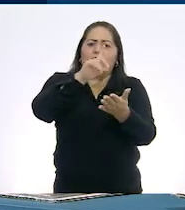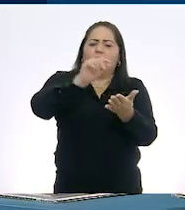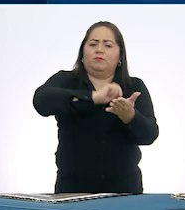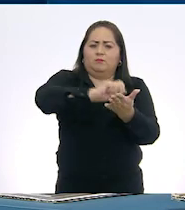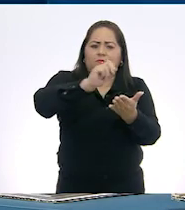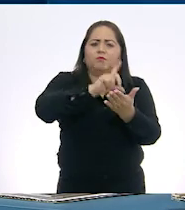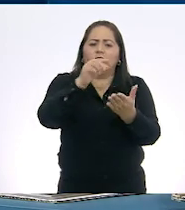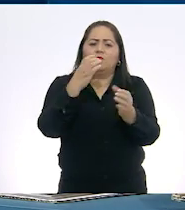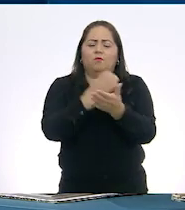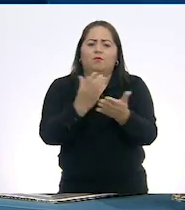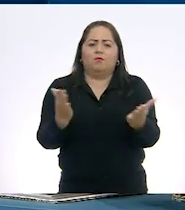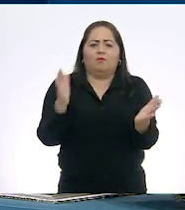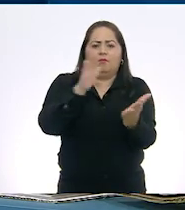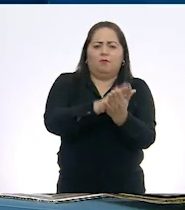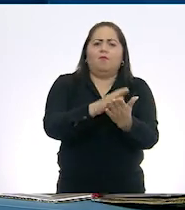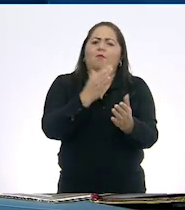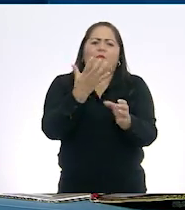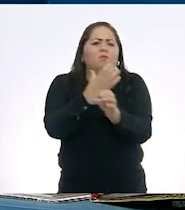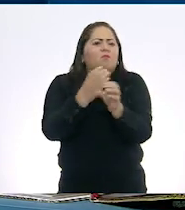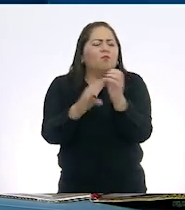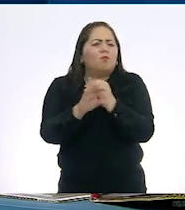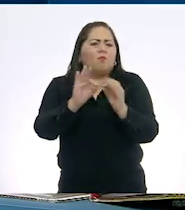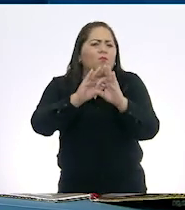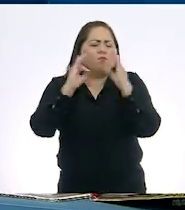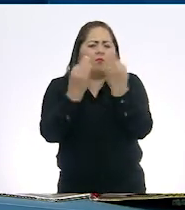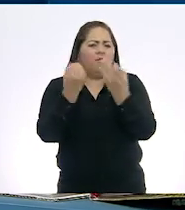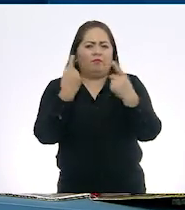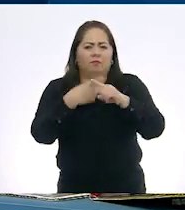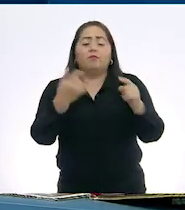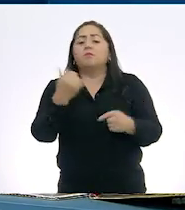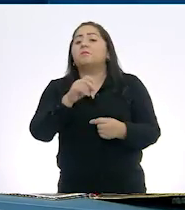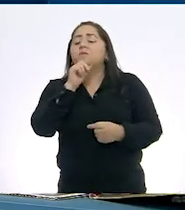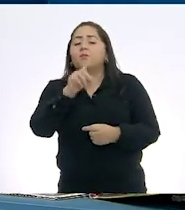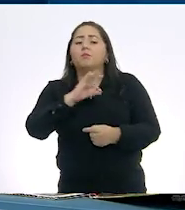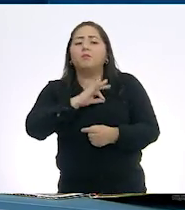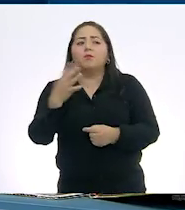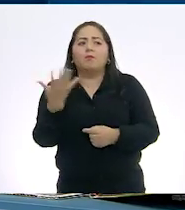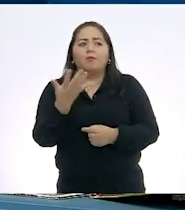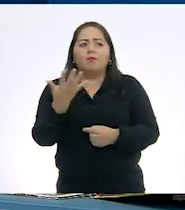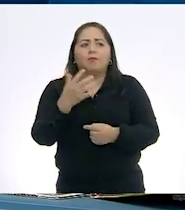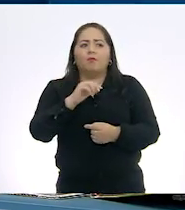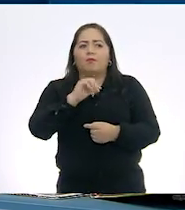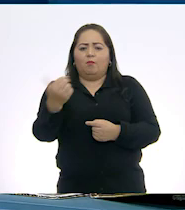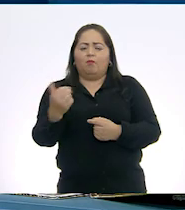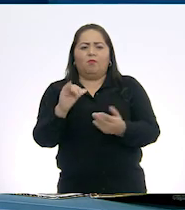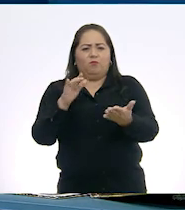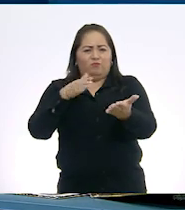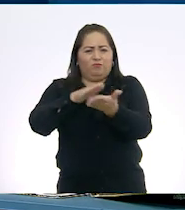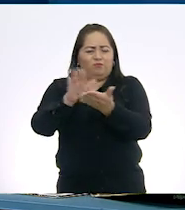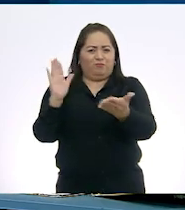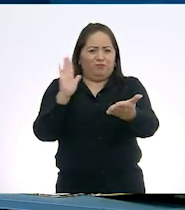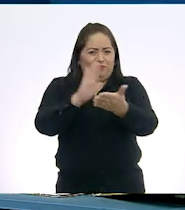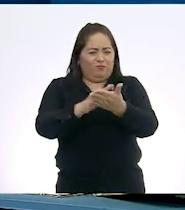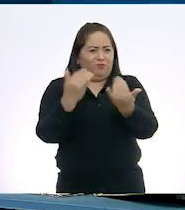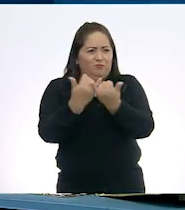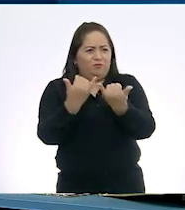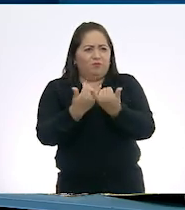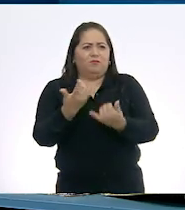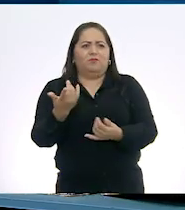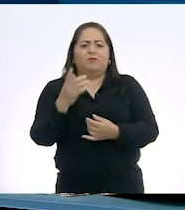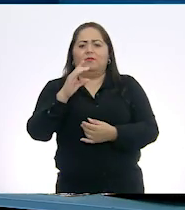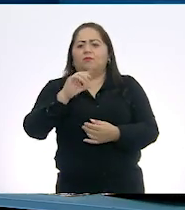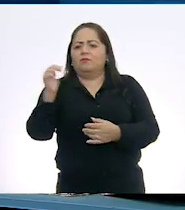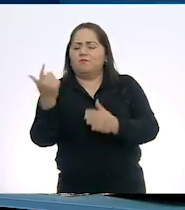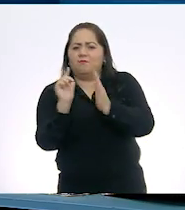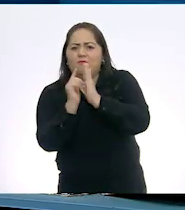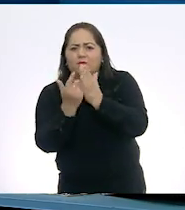Y lo podemos compartir de muchas formas. También podemos llamar al libro digital ebook, ciberlibro,